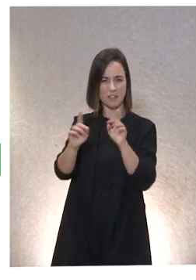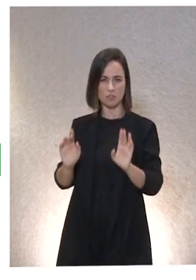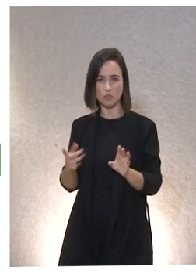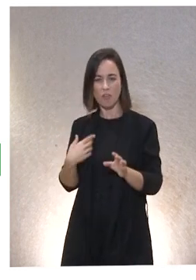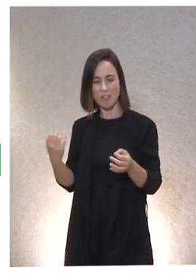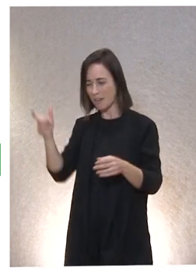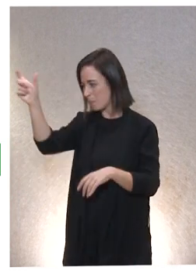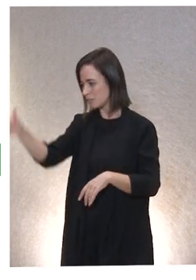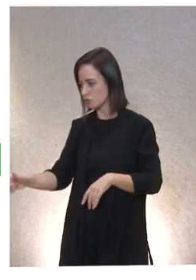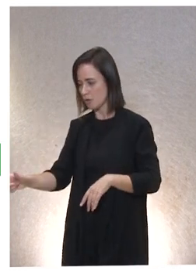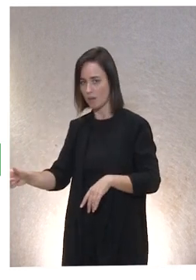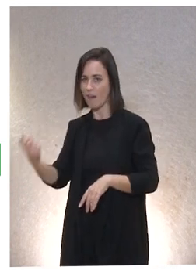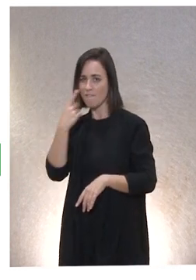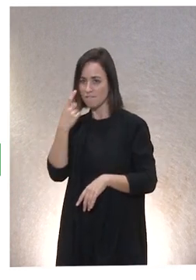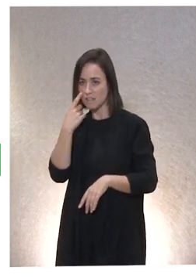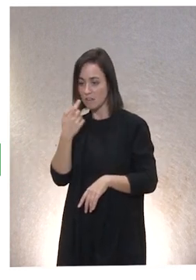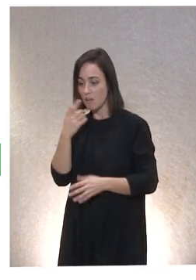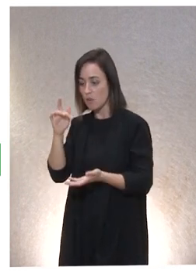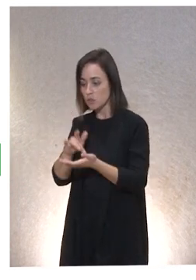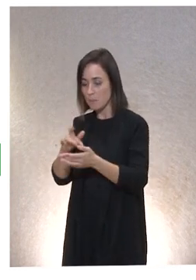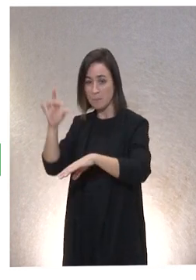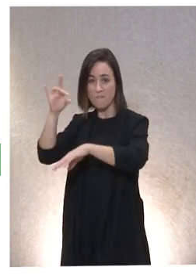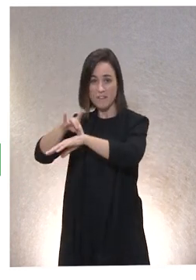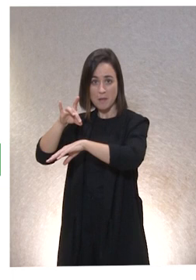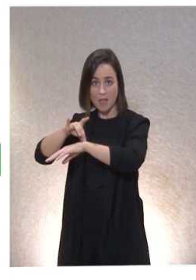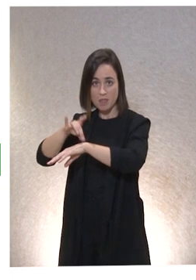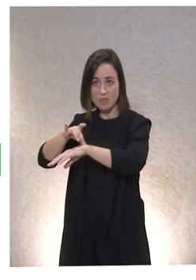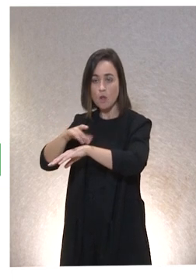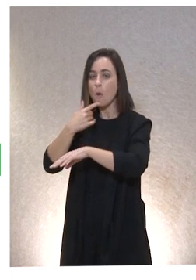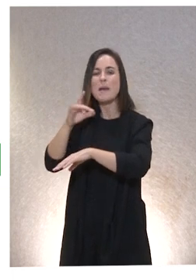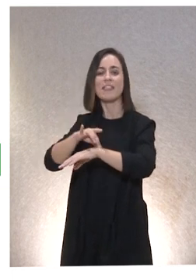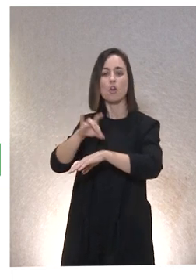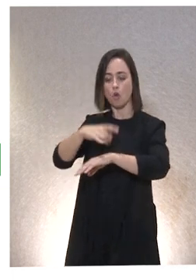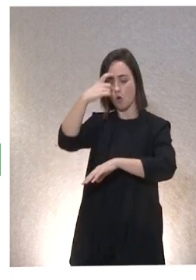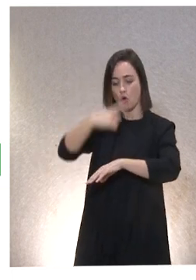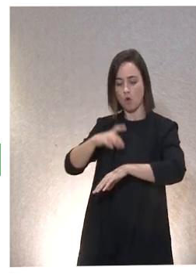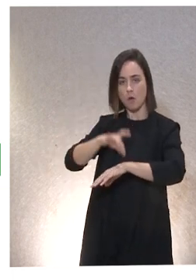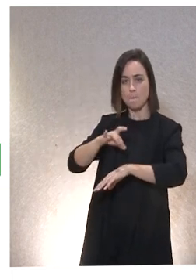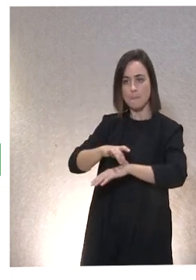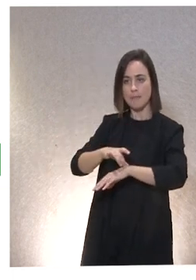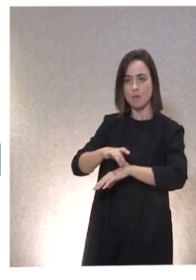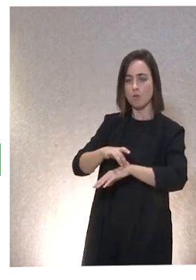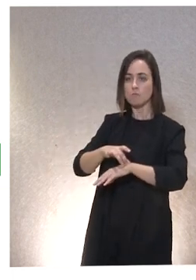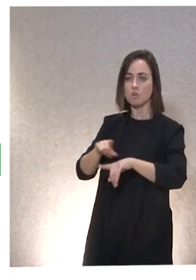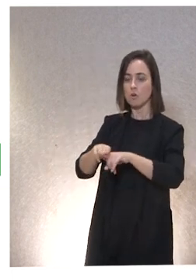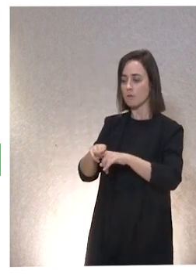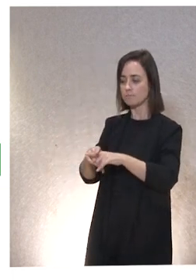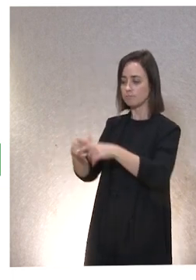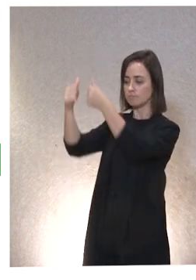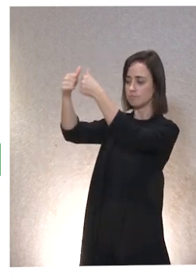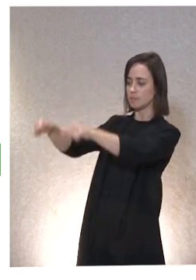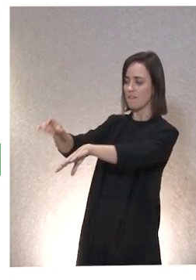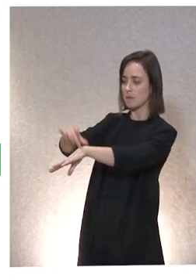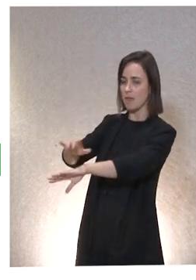siempre a la persona. cuido la enfermedad, cuando el médico se fija en una cosa y no se fija en la persona que tiene esa cosa,